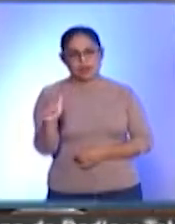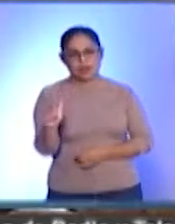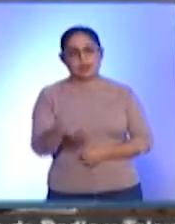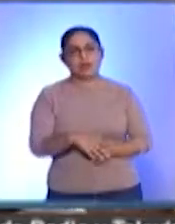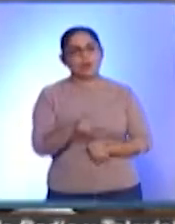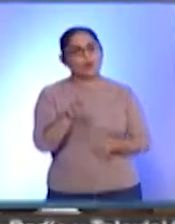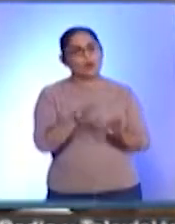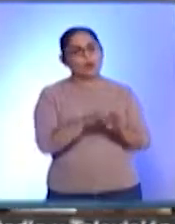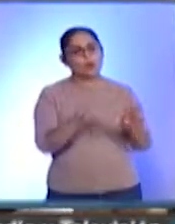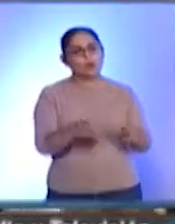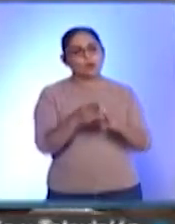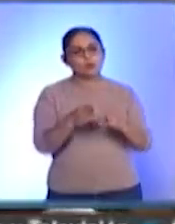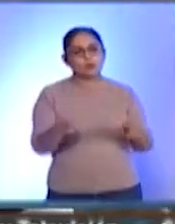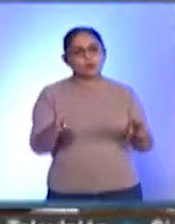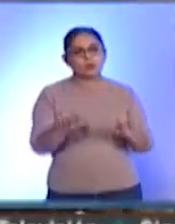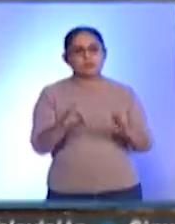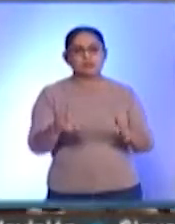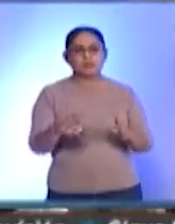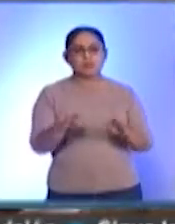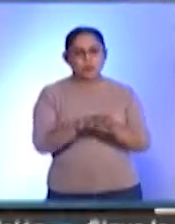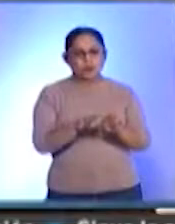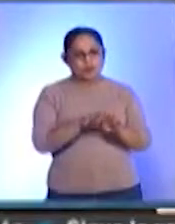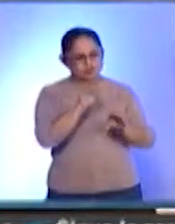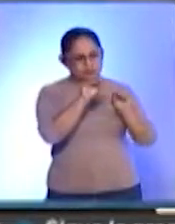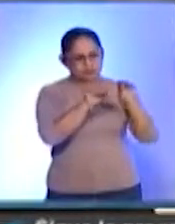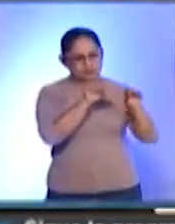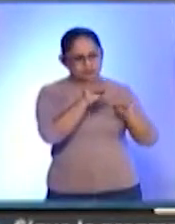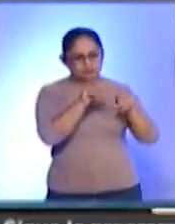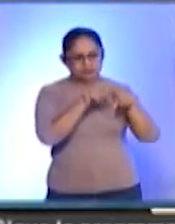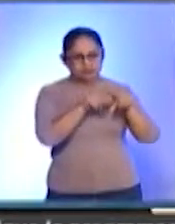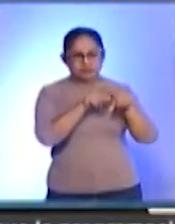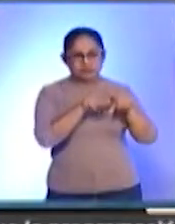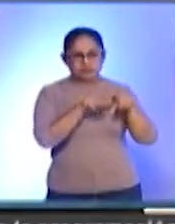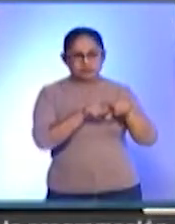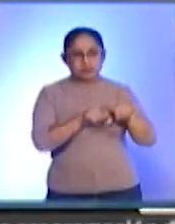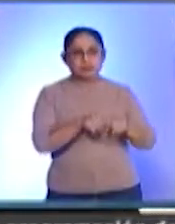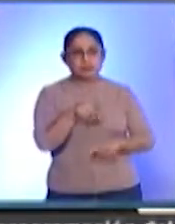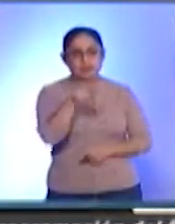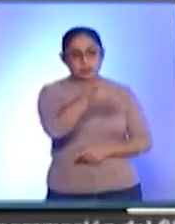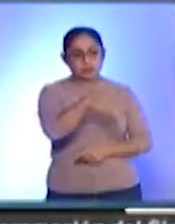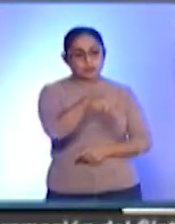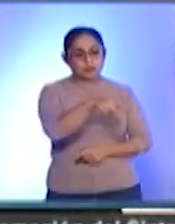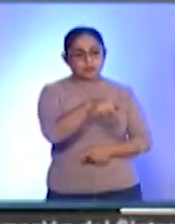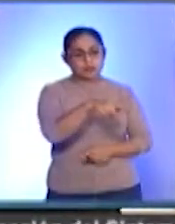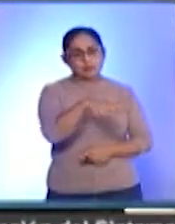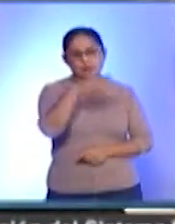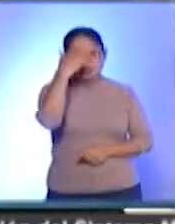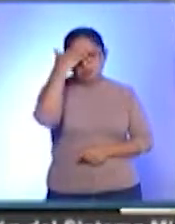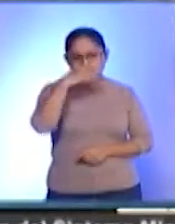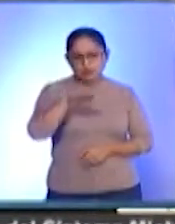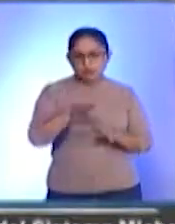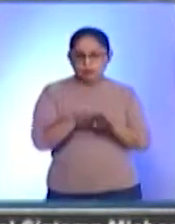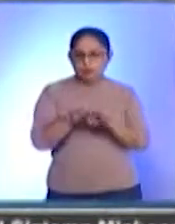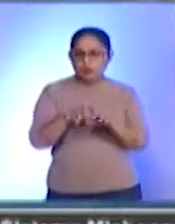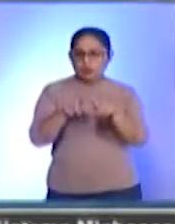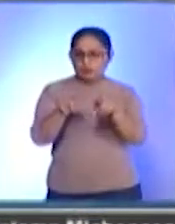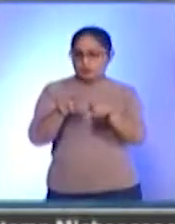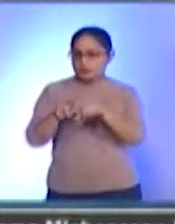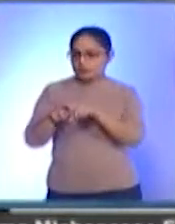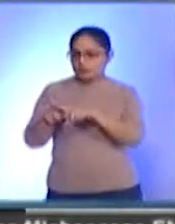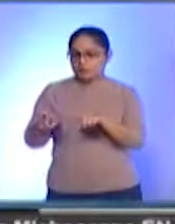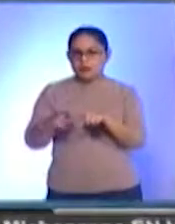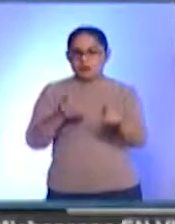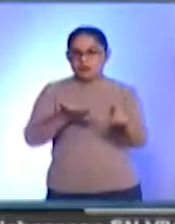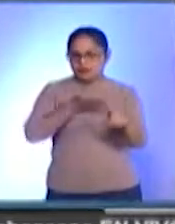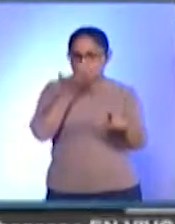componentes y estructura musical y que sepan diferenciar desde el ámbito